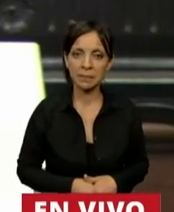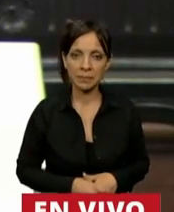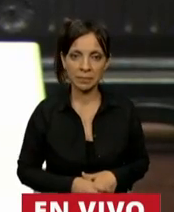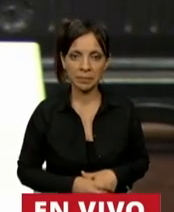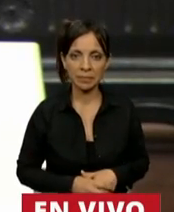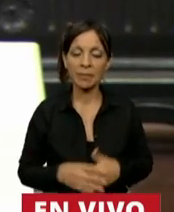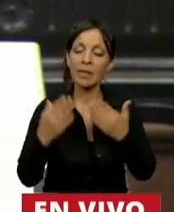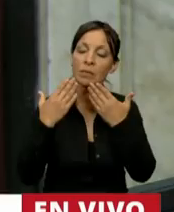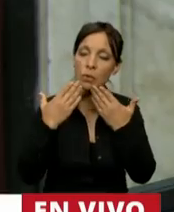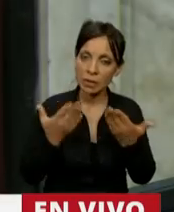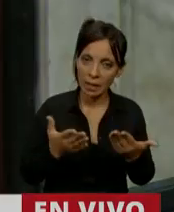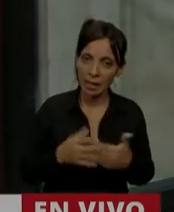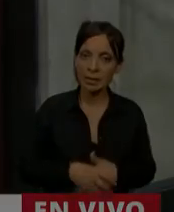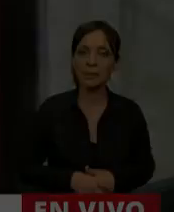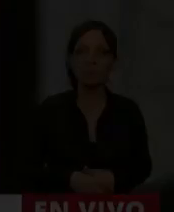Muchas gracias, señor diputado.